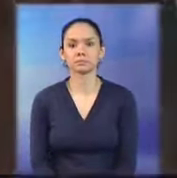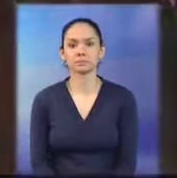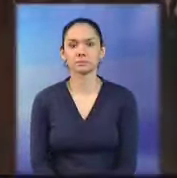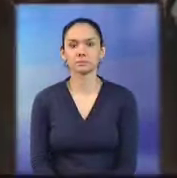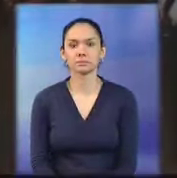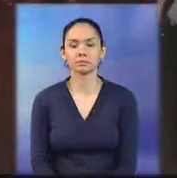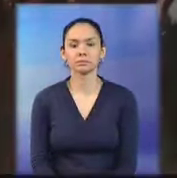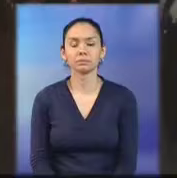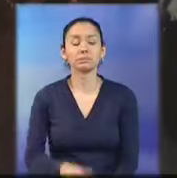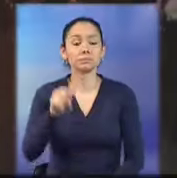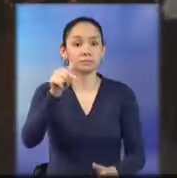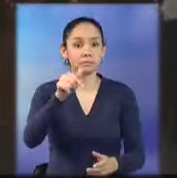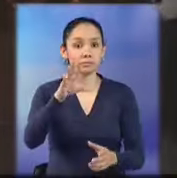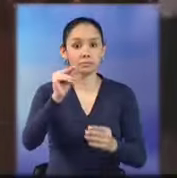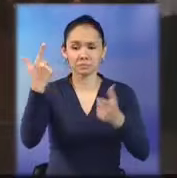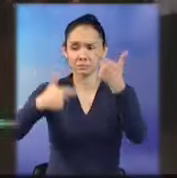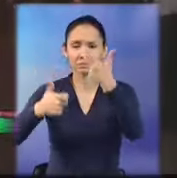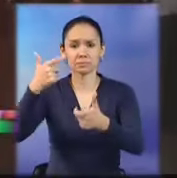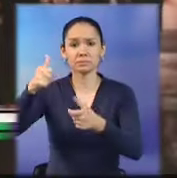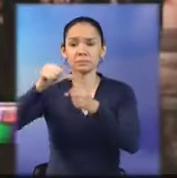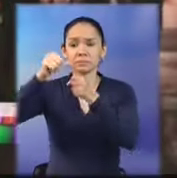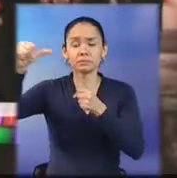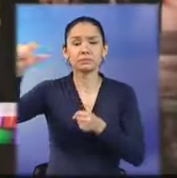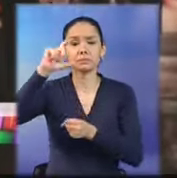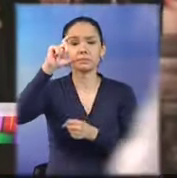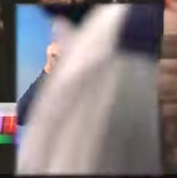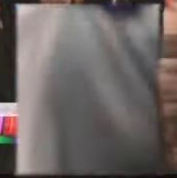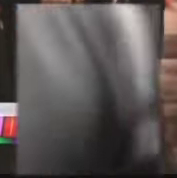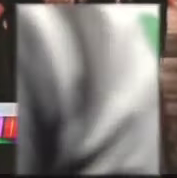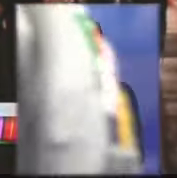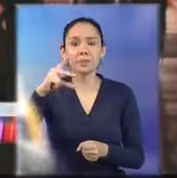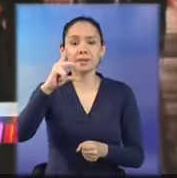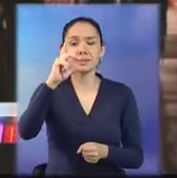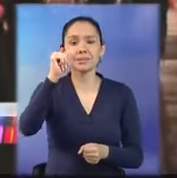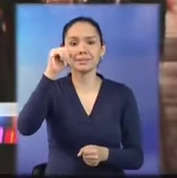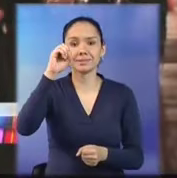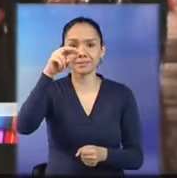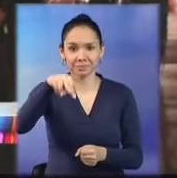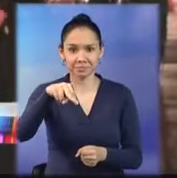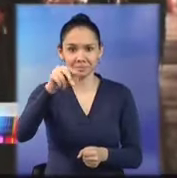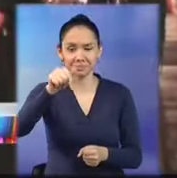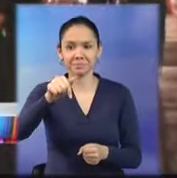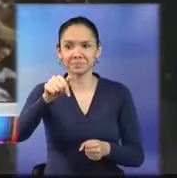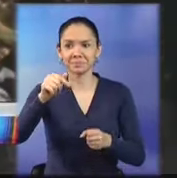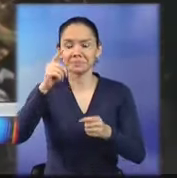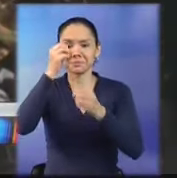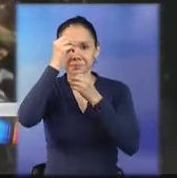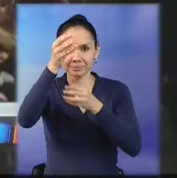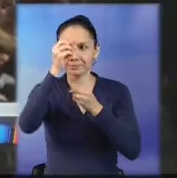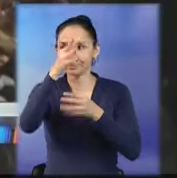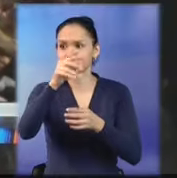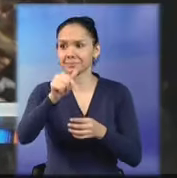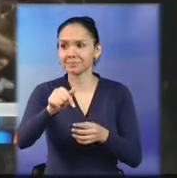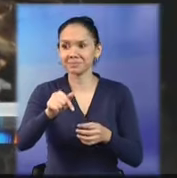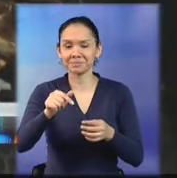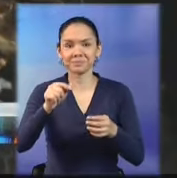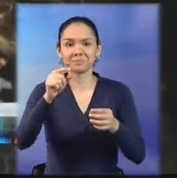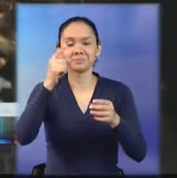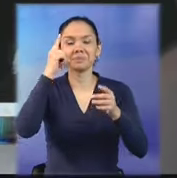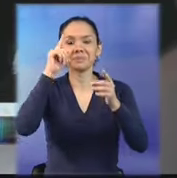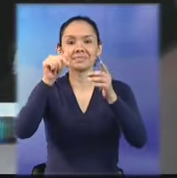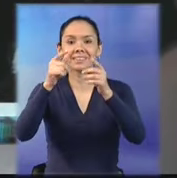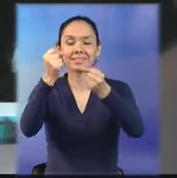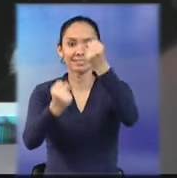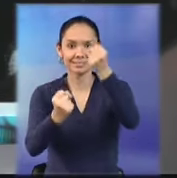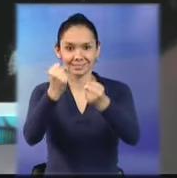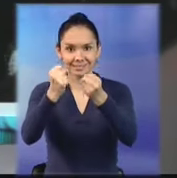Un ataque armado se registró en la aldea El Canchón, kilómetro 18.8 del municipio de Traijanes, donde un piloto y el ayudante de